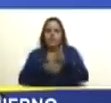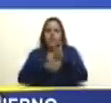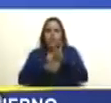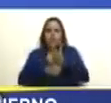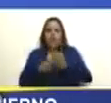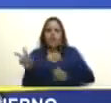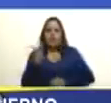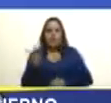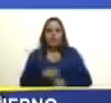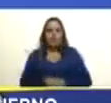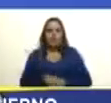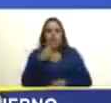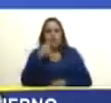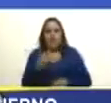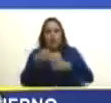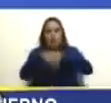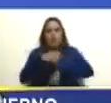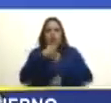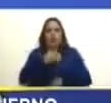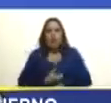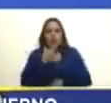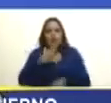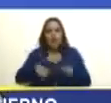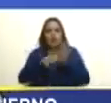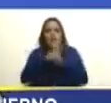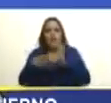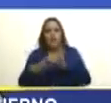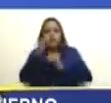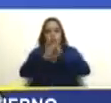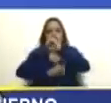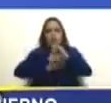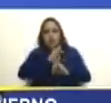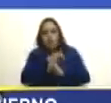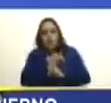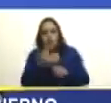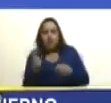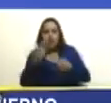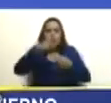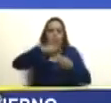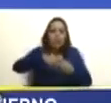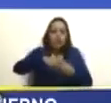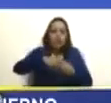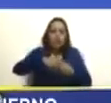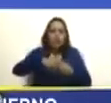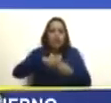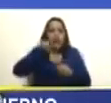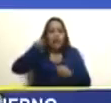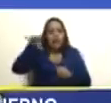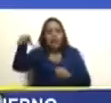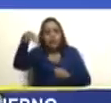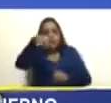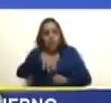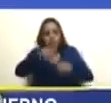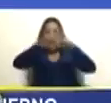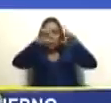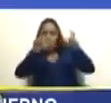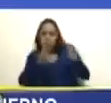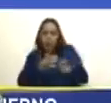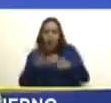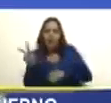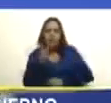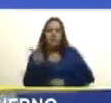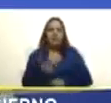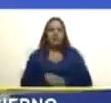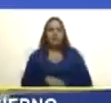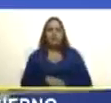conforme al acuerdo de ginebra y el derecho internacional incorporando en consecuencia dicho Estado en el mapa de territorio venezolano